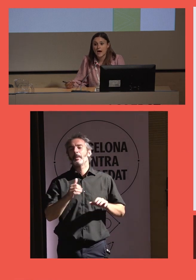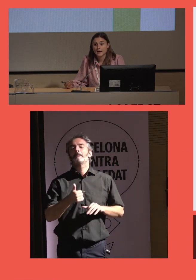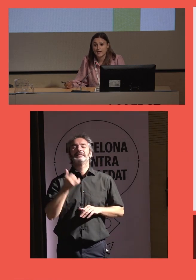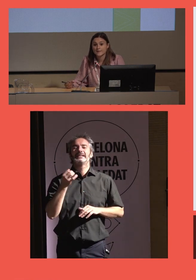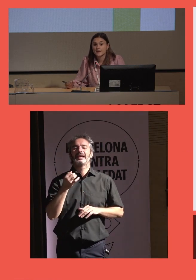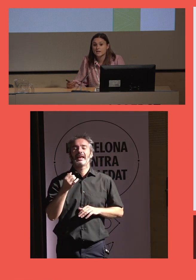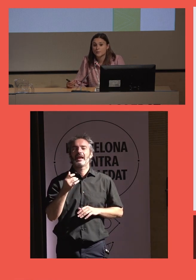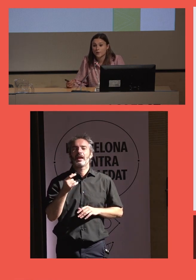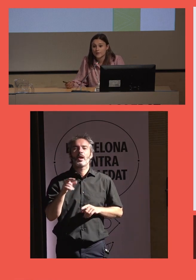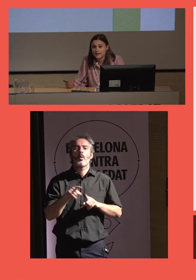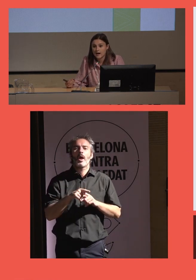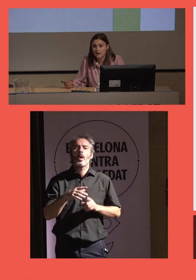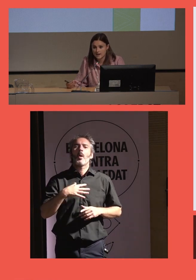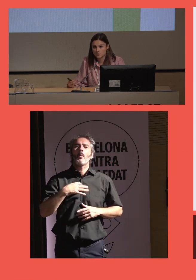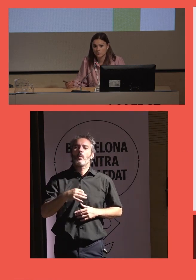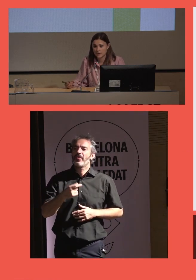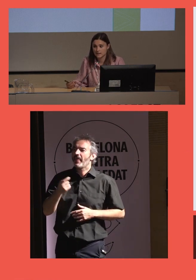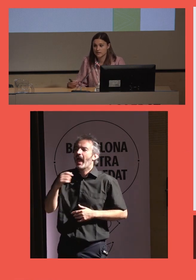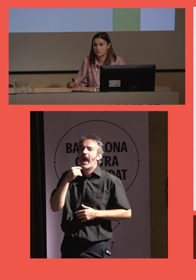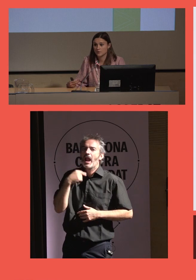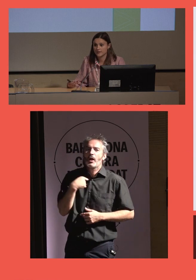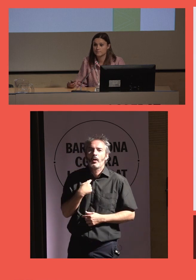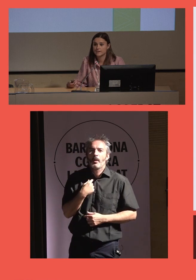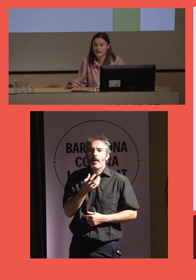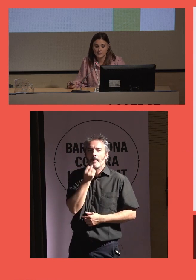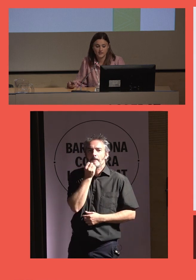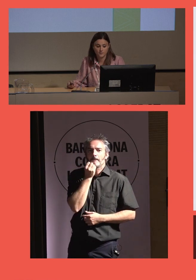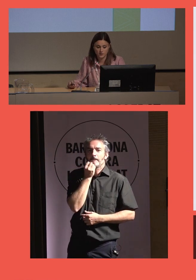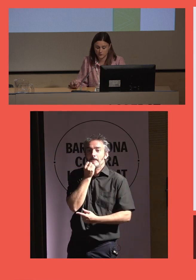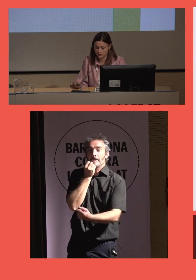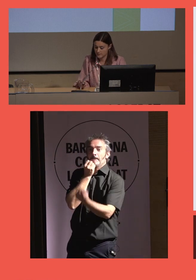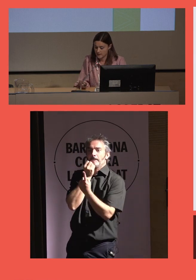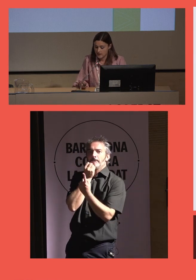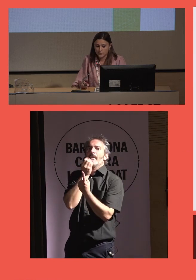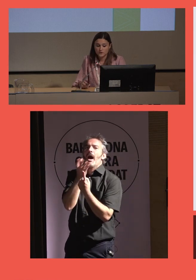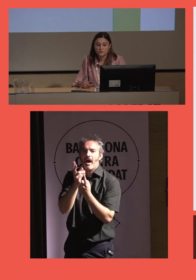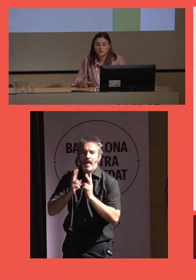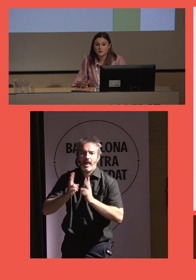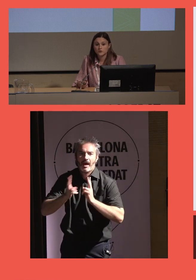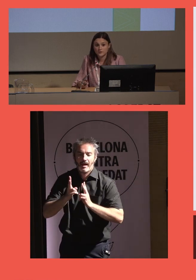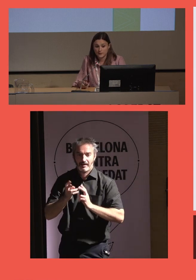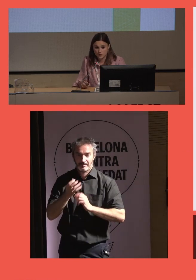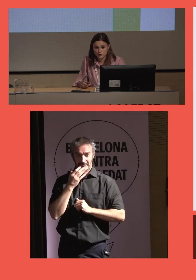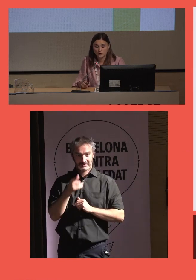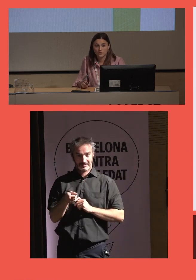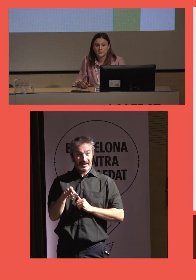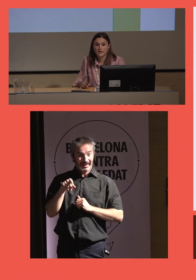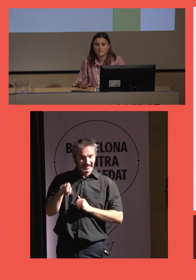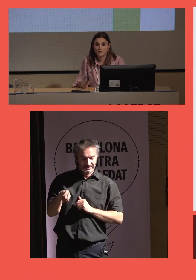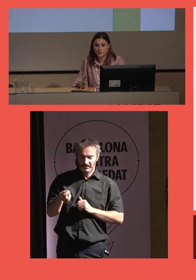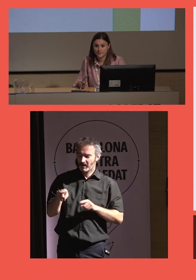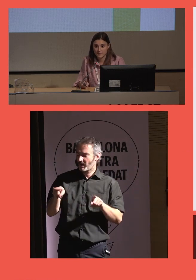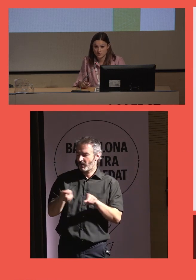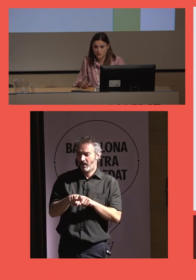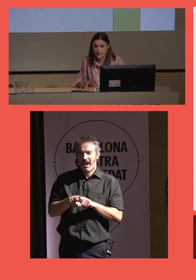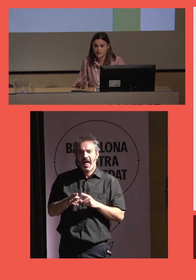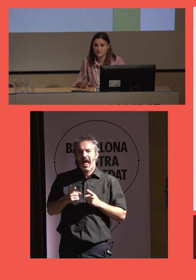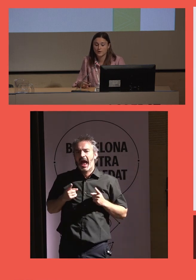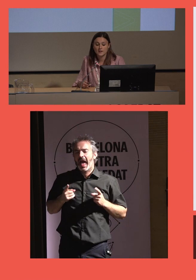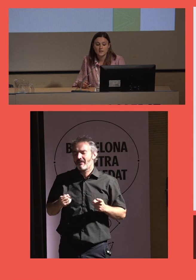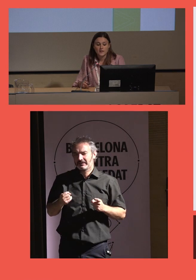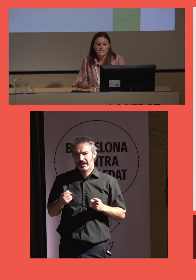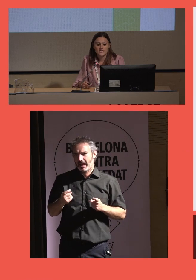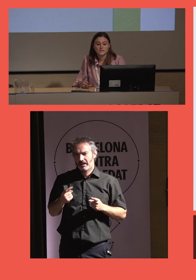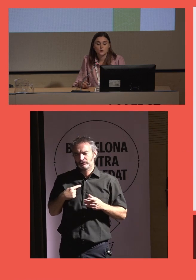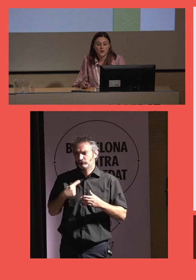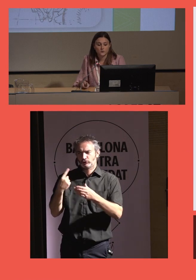pero agradecían el poder hablar con alguien, el poder ver a alguien en persona. Entonces, bueno, esto demostró que había un problema de soledad